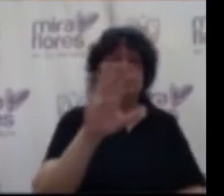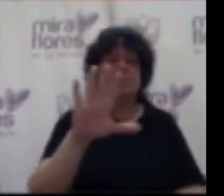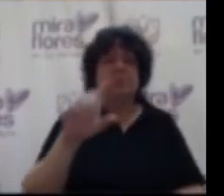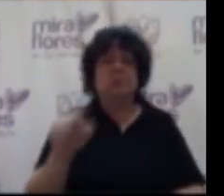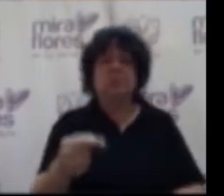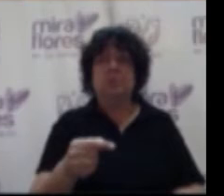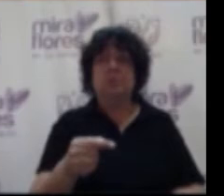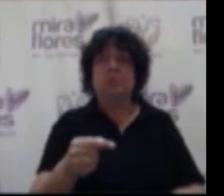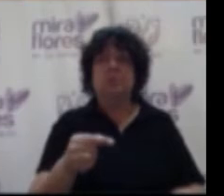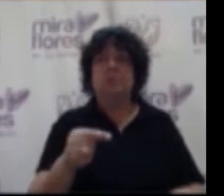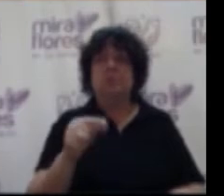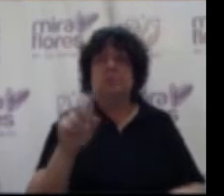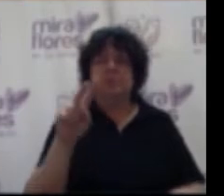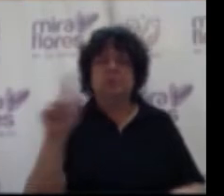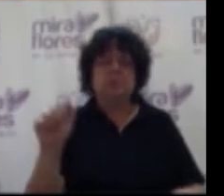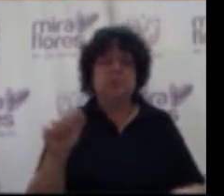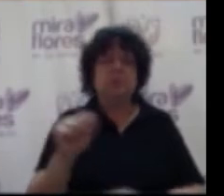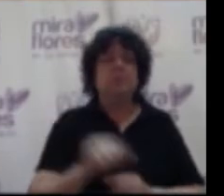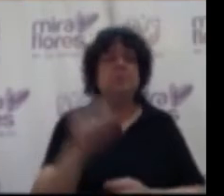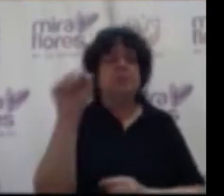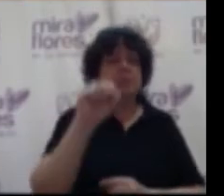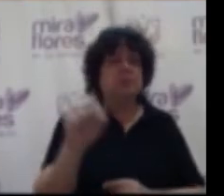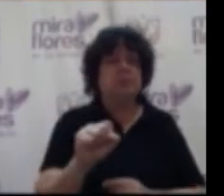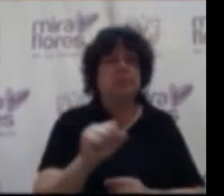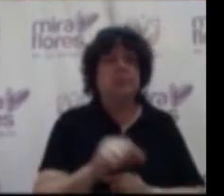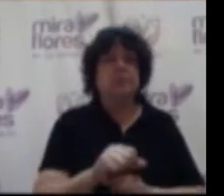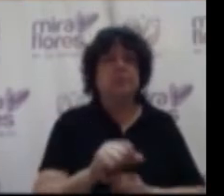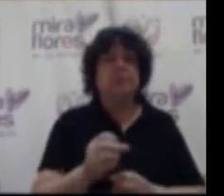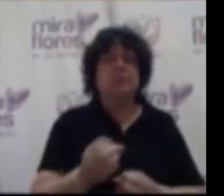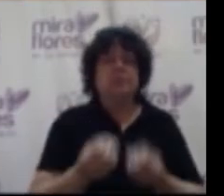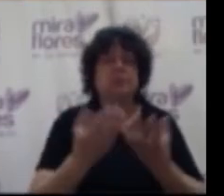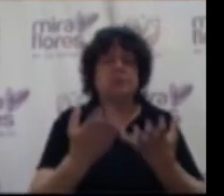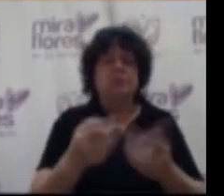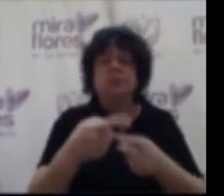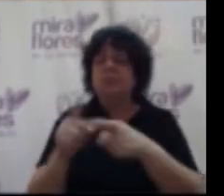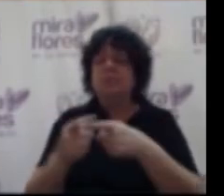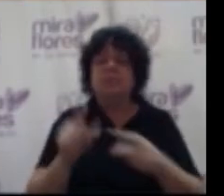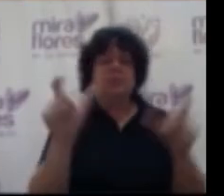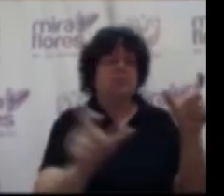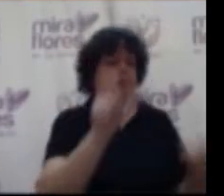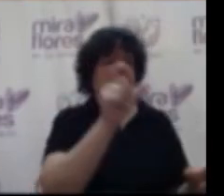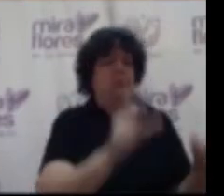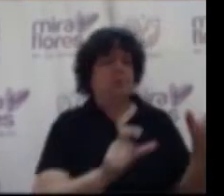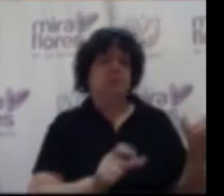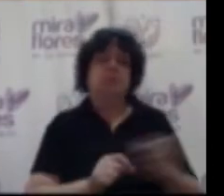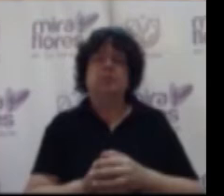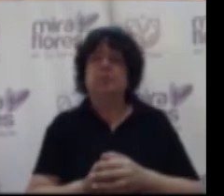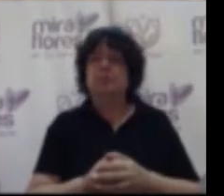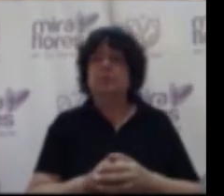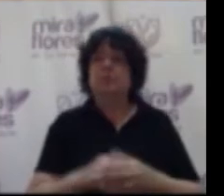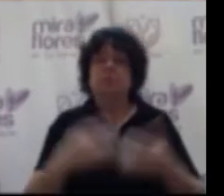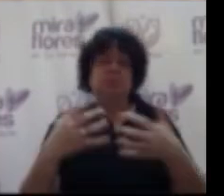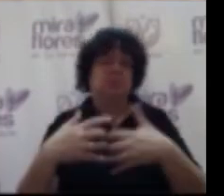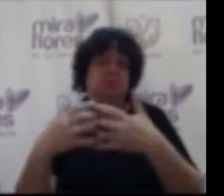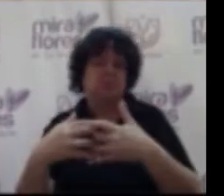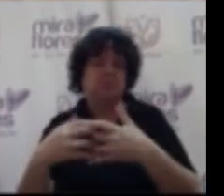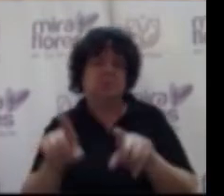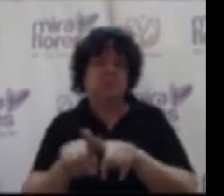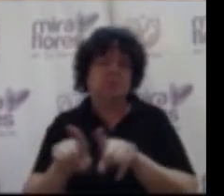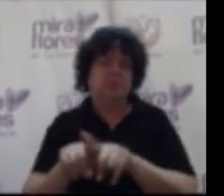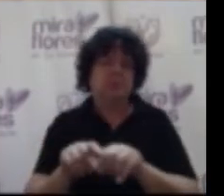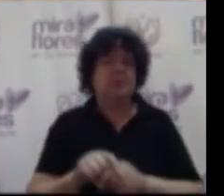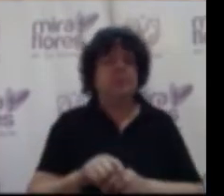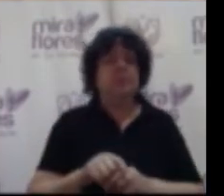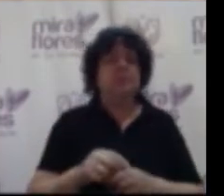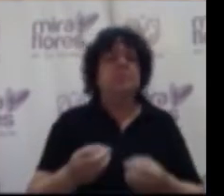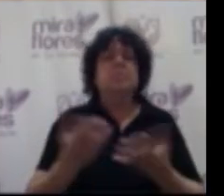mil setecientos noventa cinco con cero nuevos soles ofrecidos por diversas personas naturales jurídicas y donantes anónimos